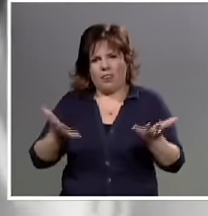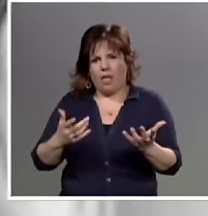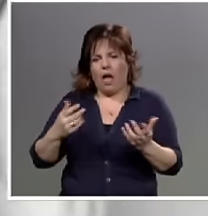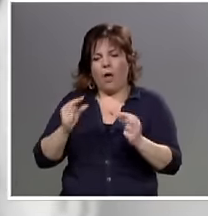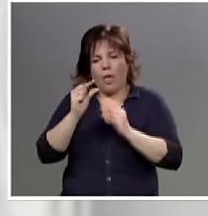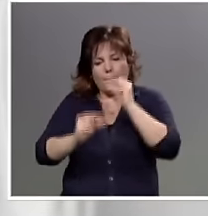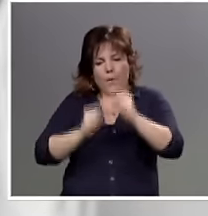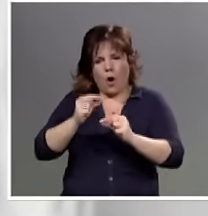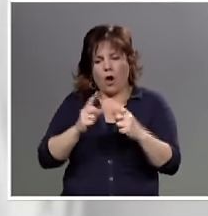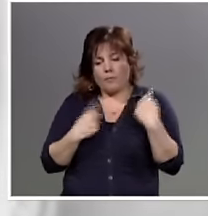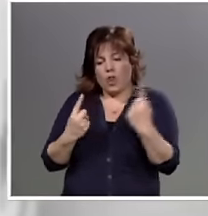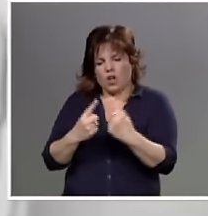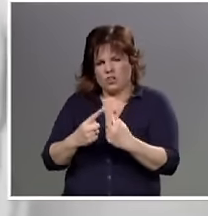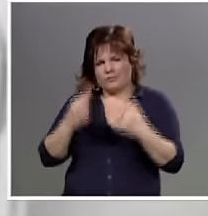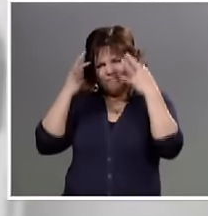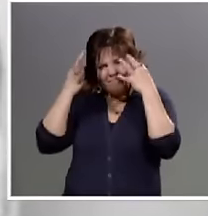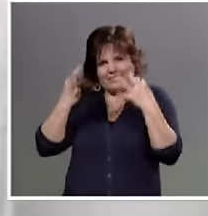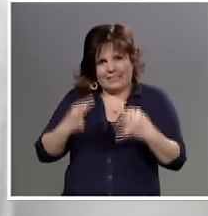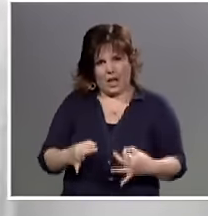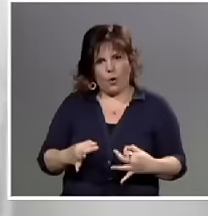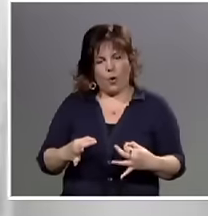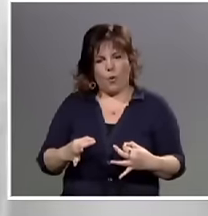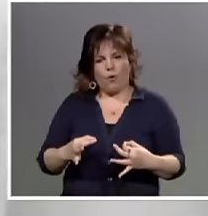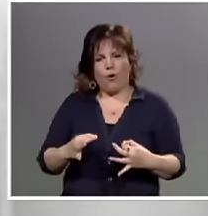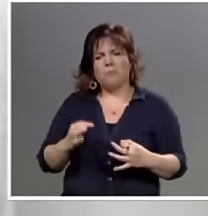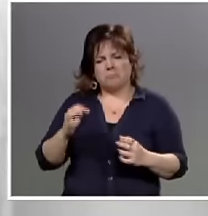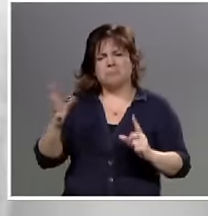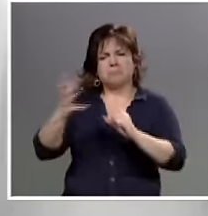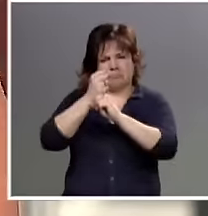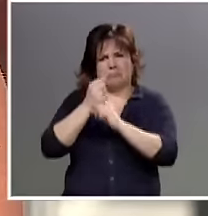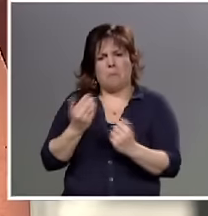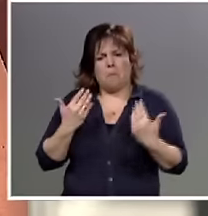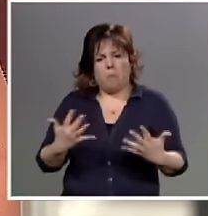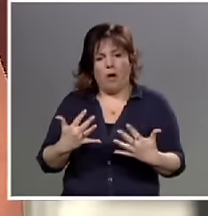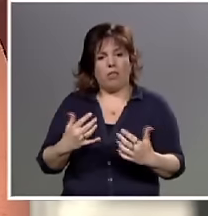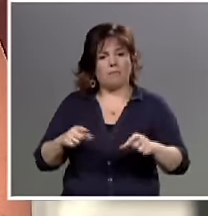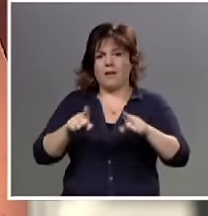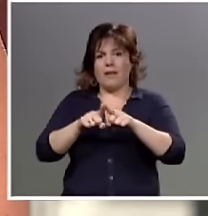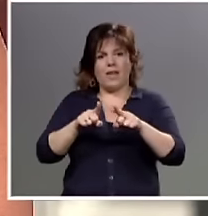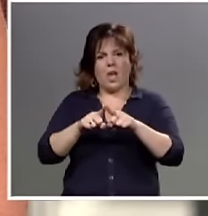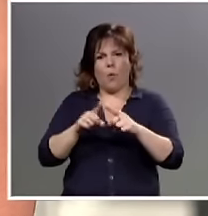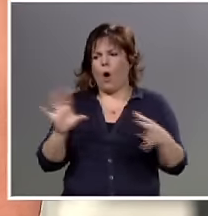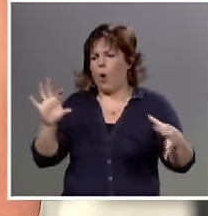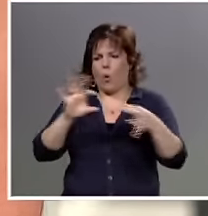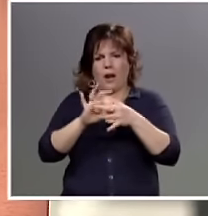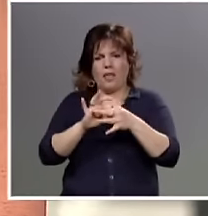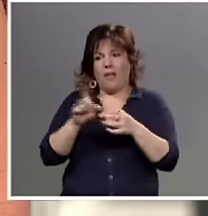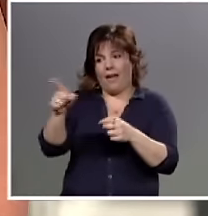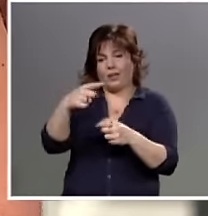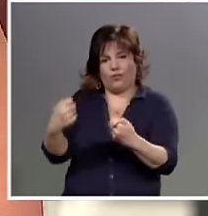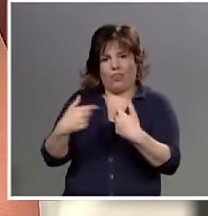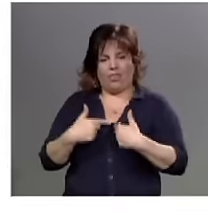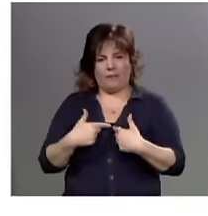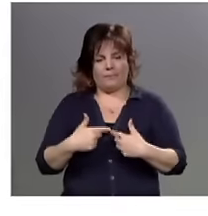y nosotros estamos convencidos de que lo vamos a poder hacer exactamente igual con la misma unidad que ellos nos dejaron.